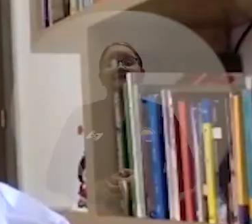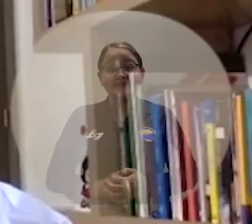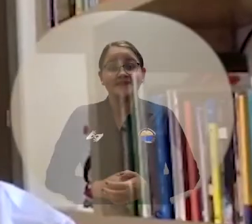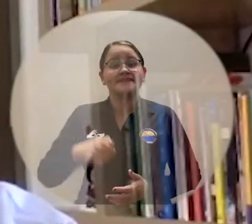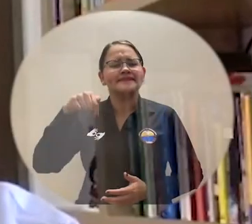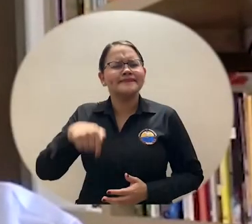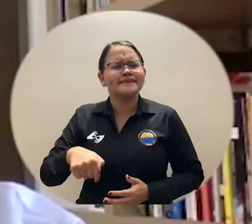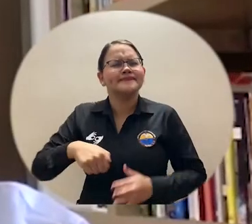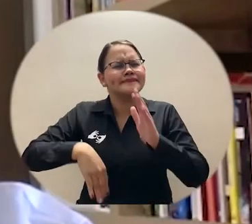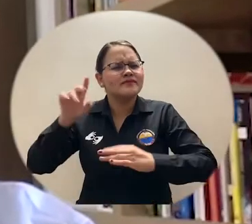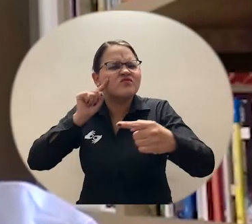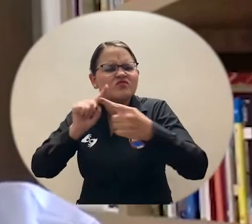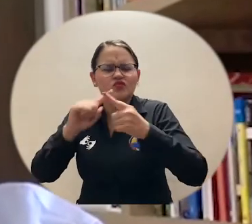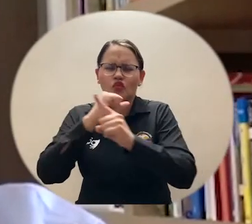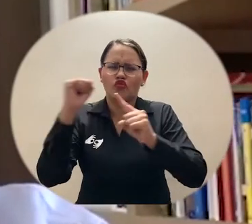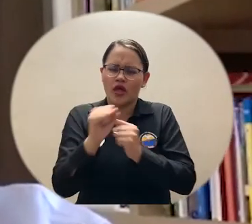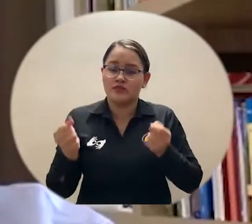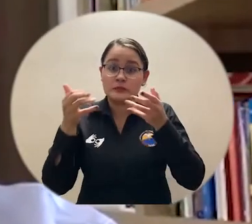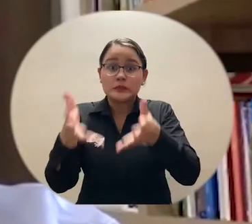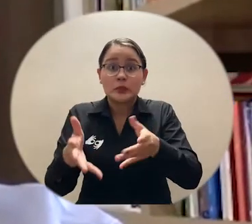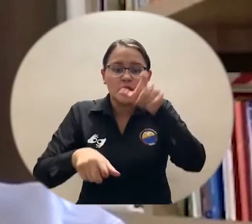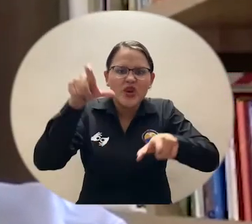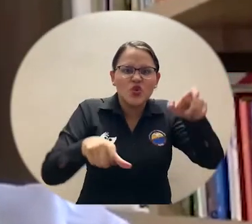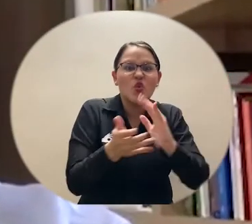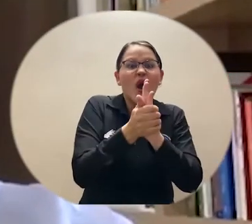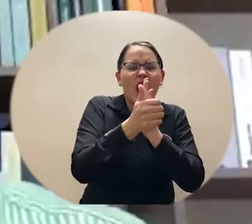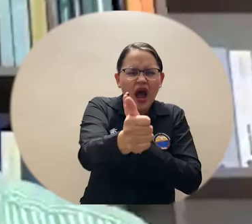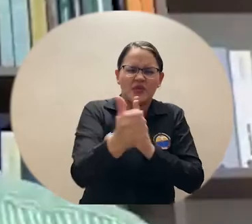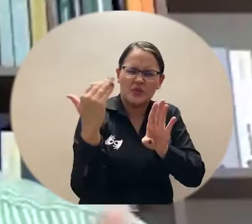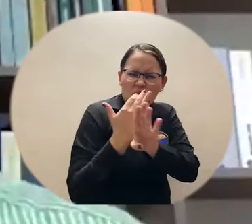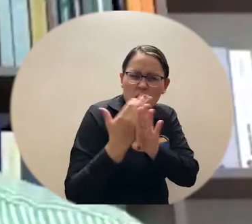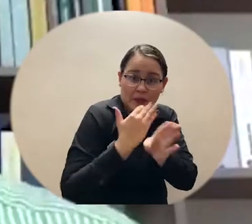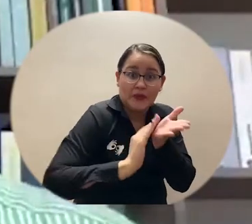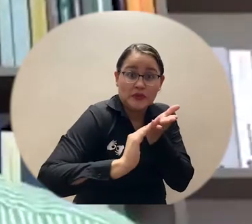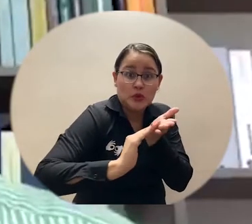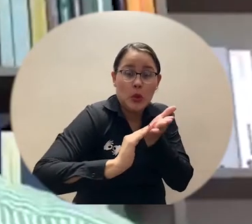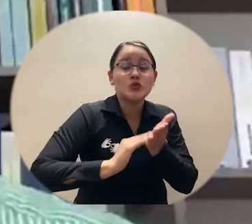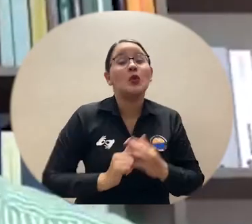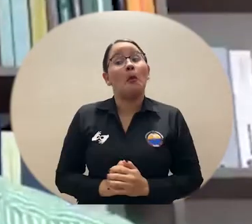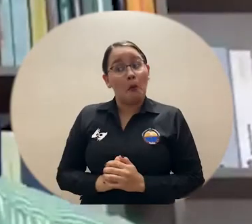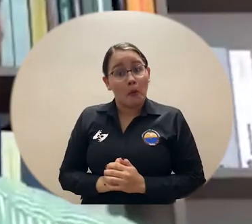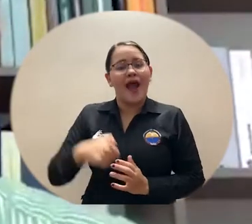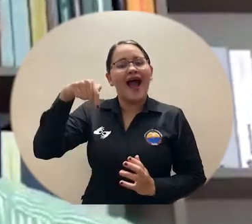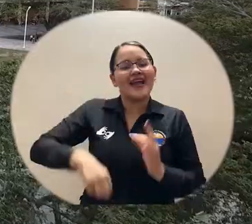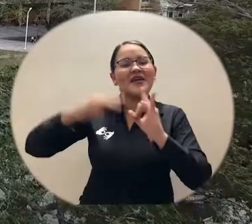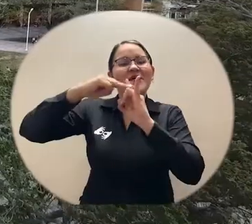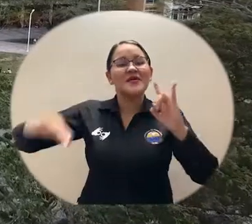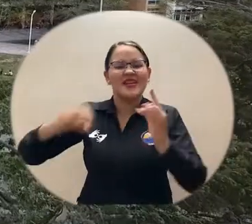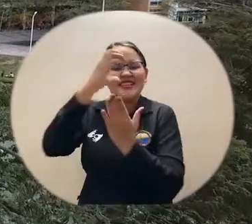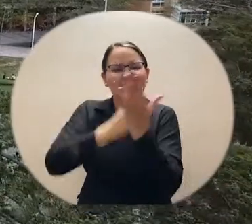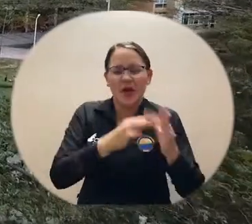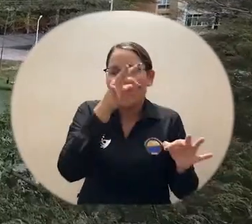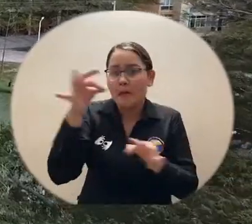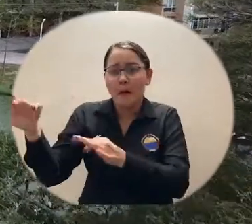Con el propósito de aportar a la sociedad, profesionales idóneos en la resolución de conflictos, la Universidad del Magdalena